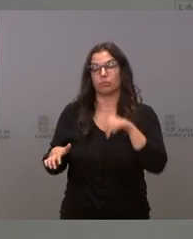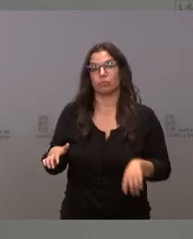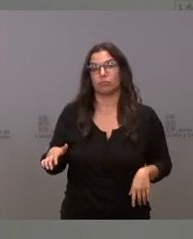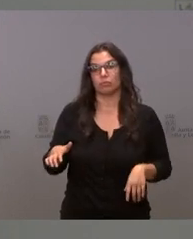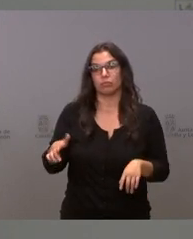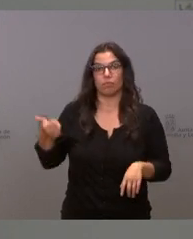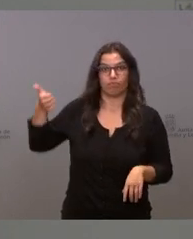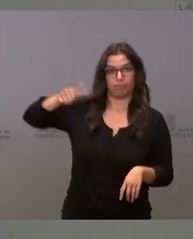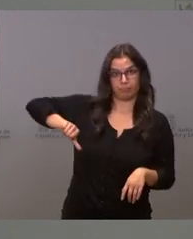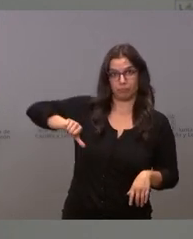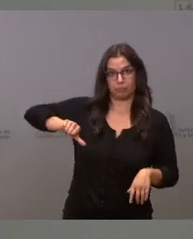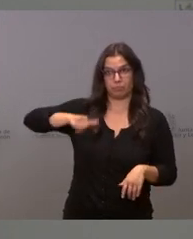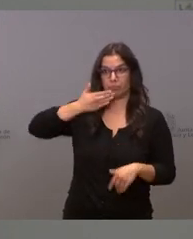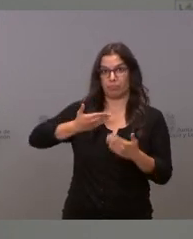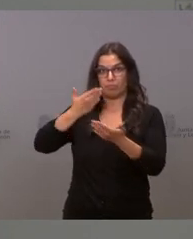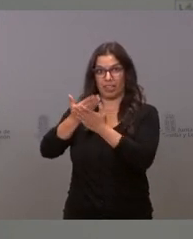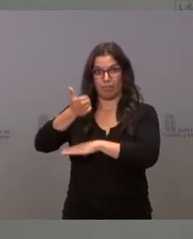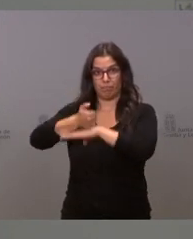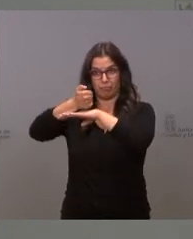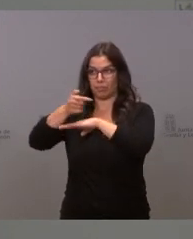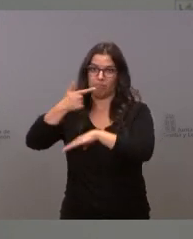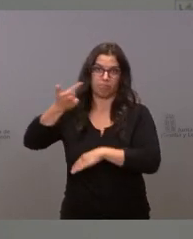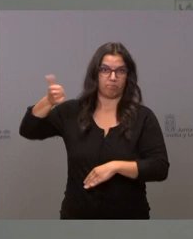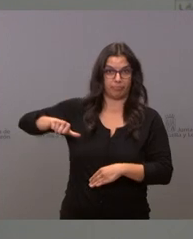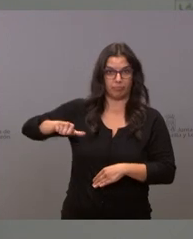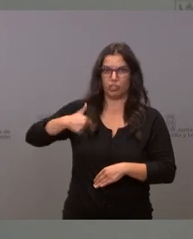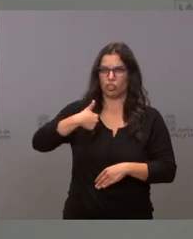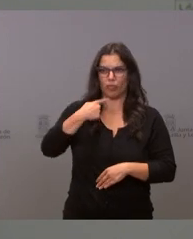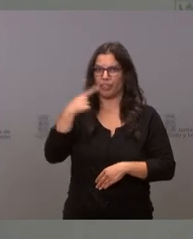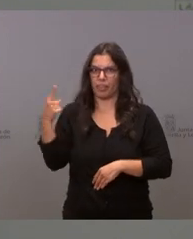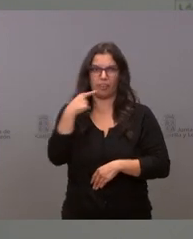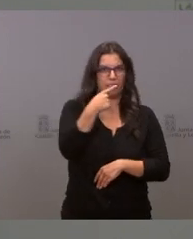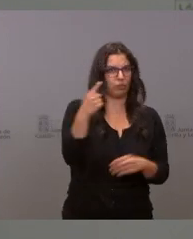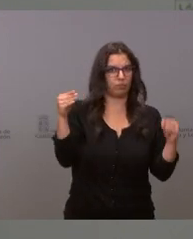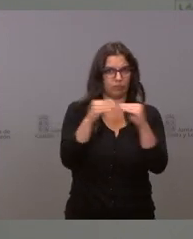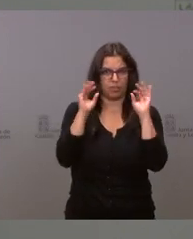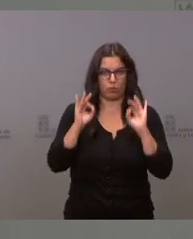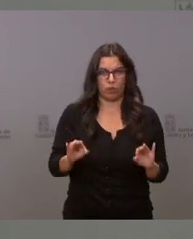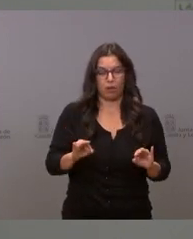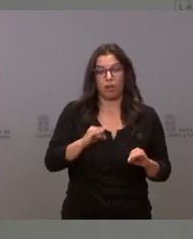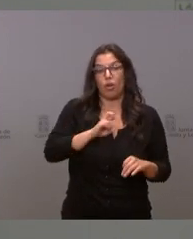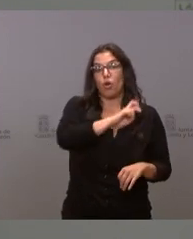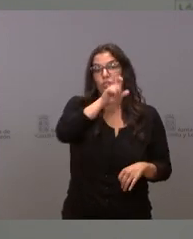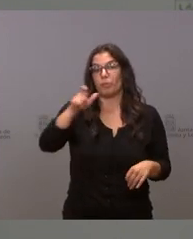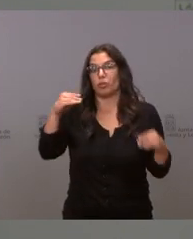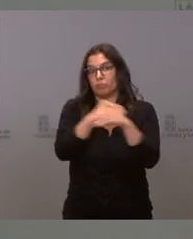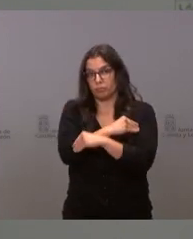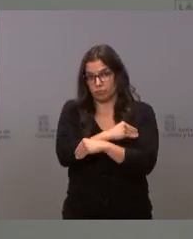tumbó la medida del toque de queda. Probablemente hoy otras personas dirán cosas diferentes.